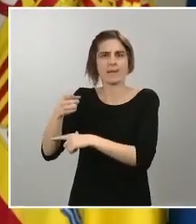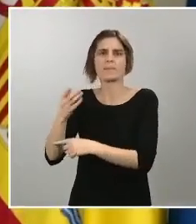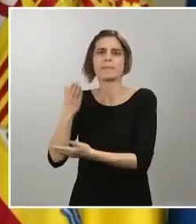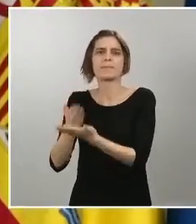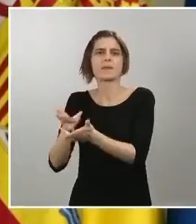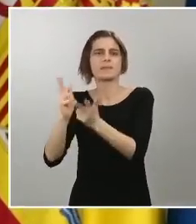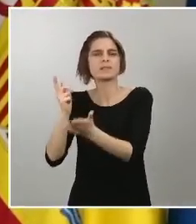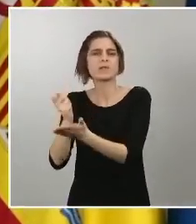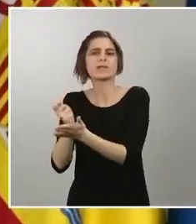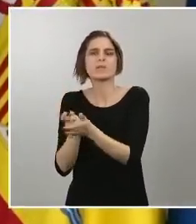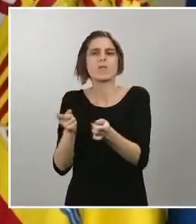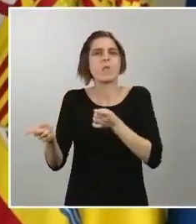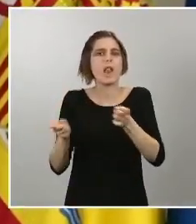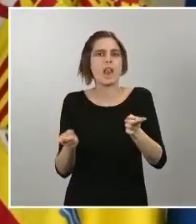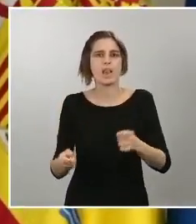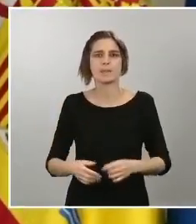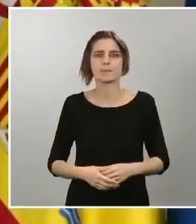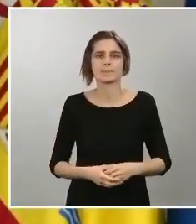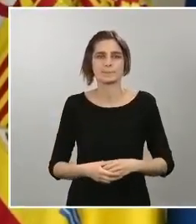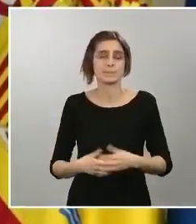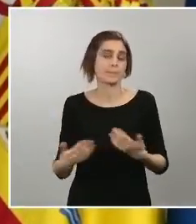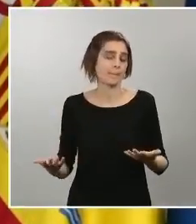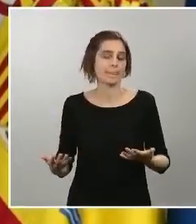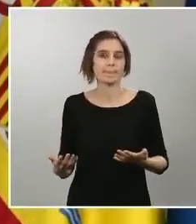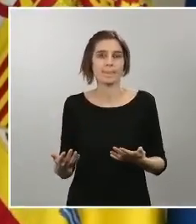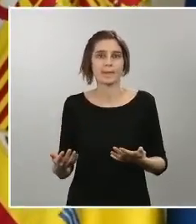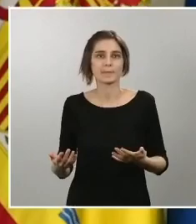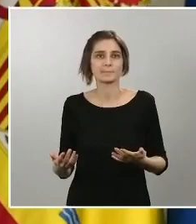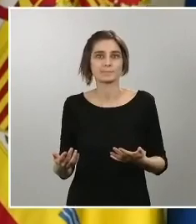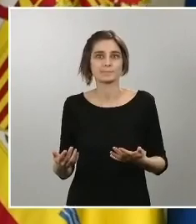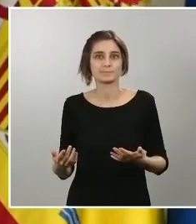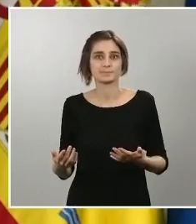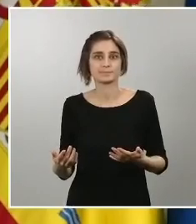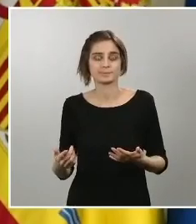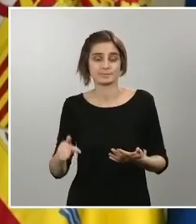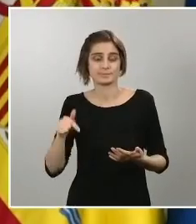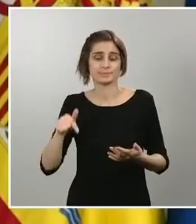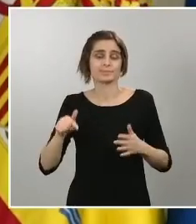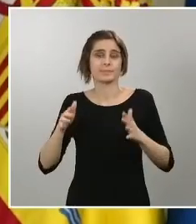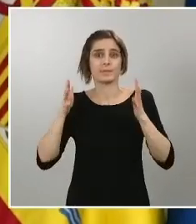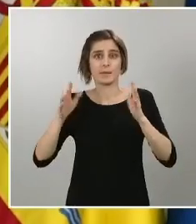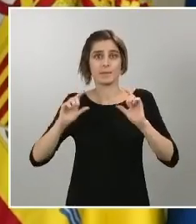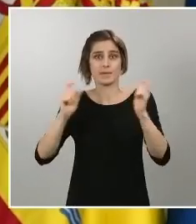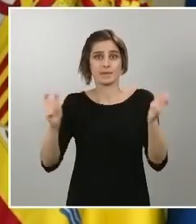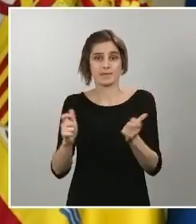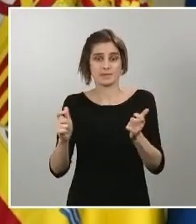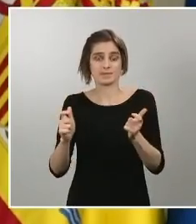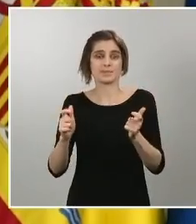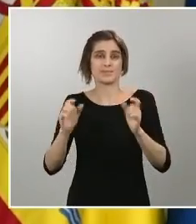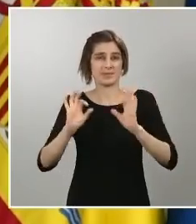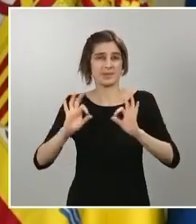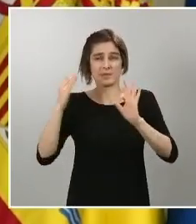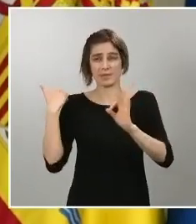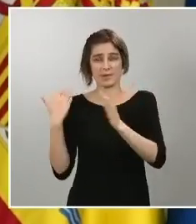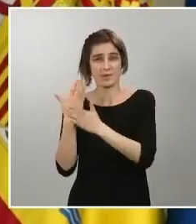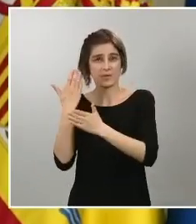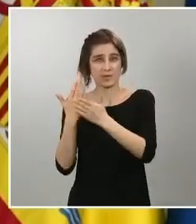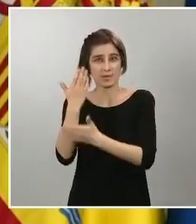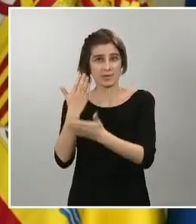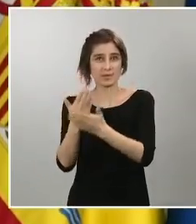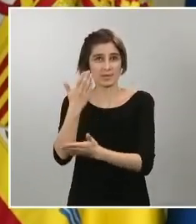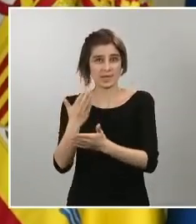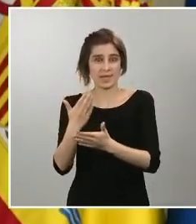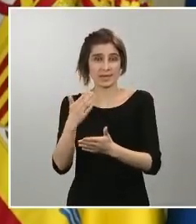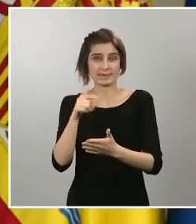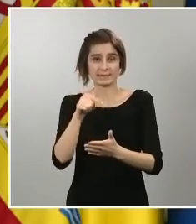hemos puesto incluso en el Consejo de Ministros extraordinario de estos días simplificando el procedimiento de los ERTE están